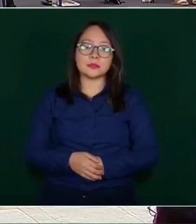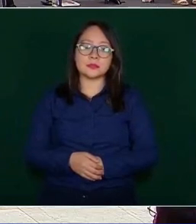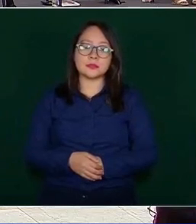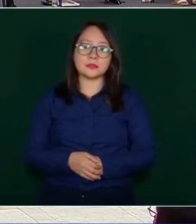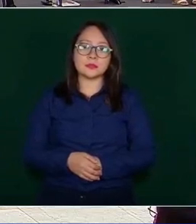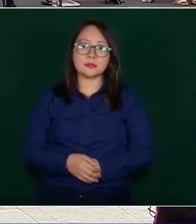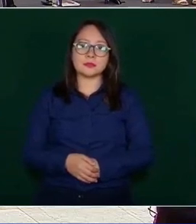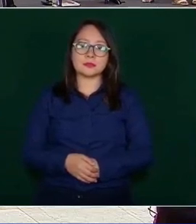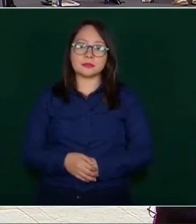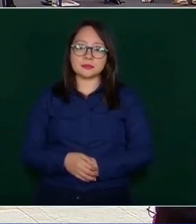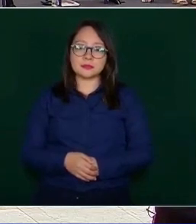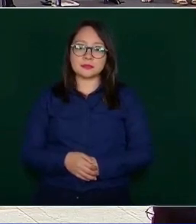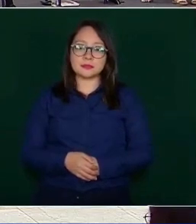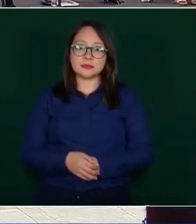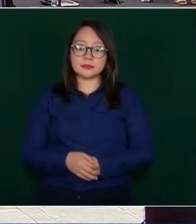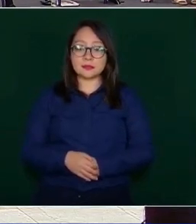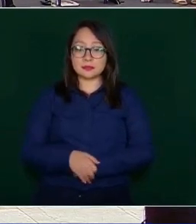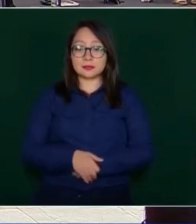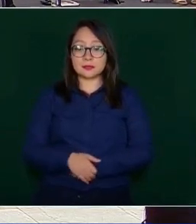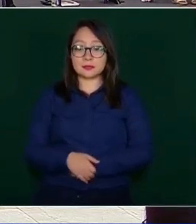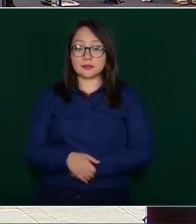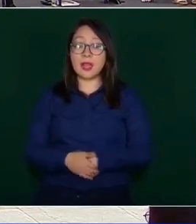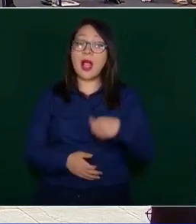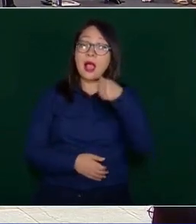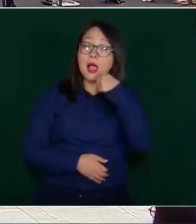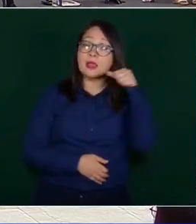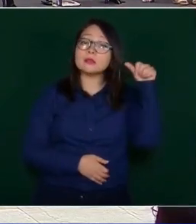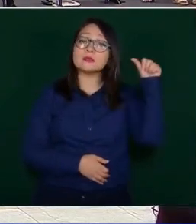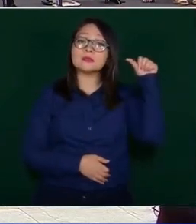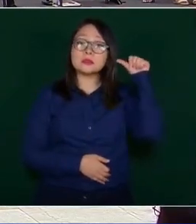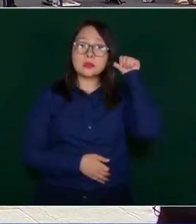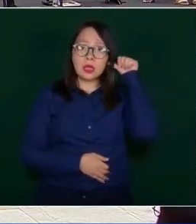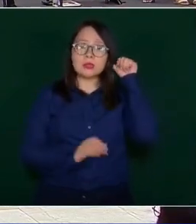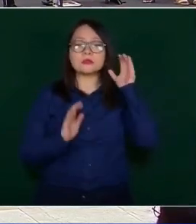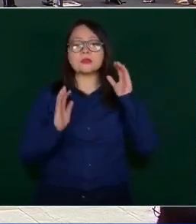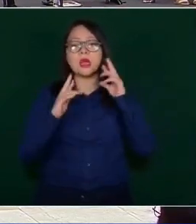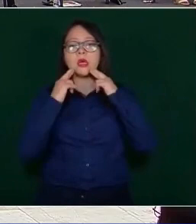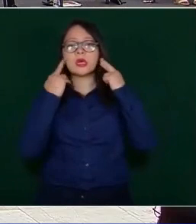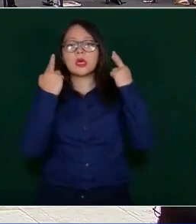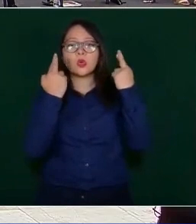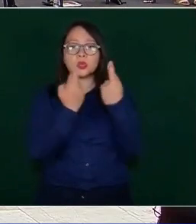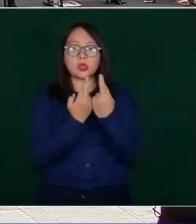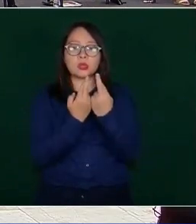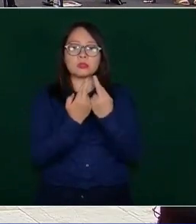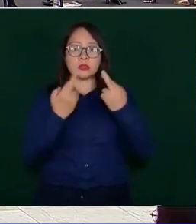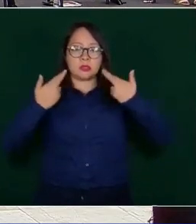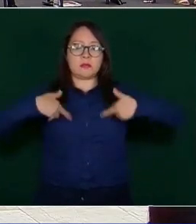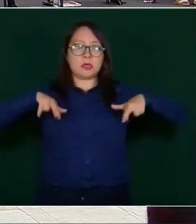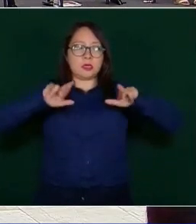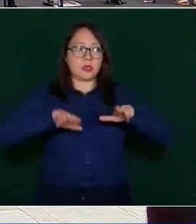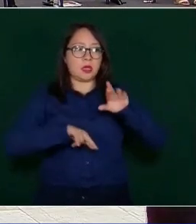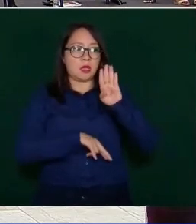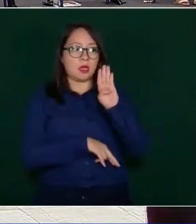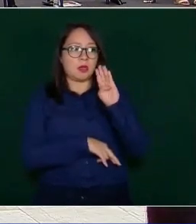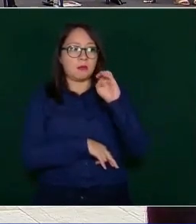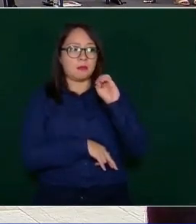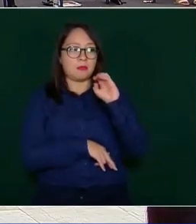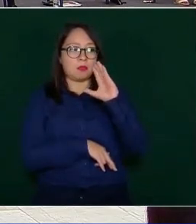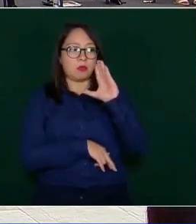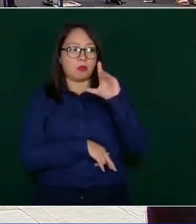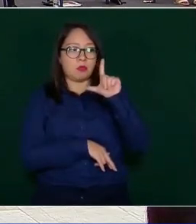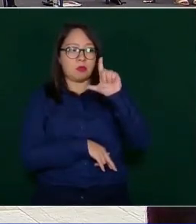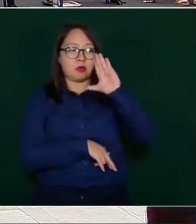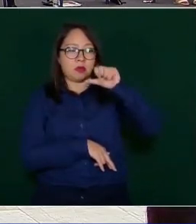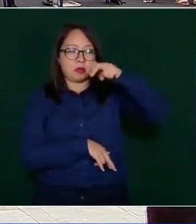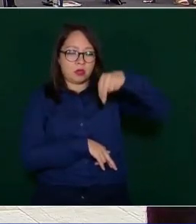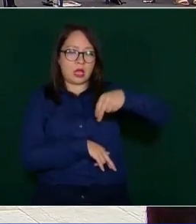Pues ayer nos reunimos con el representante de Volcan y ya aceptó la propuesta, va a ser un parque